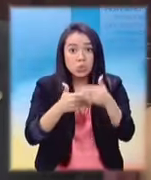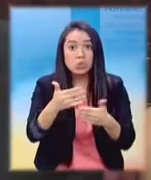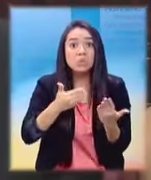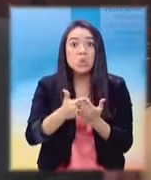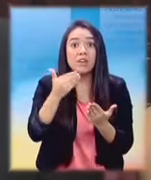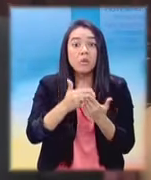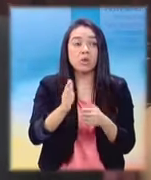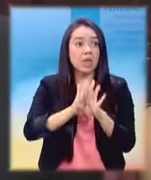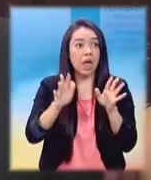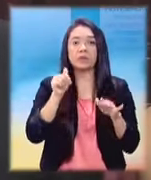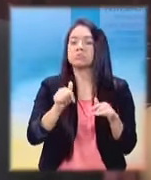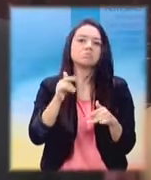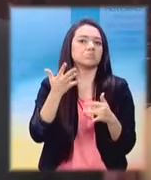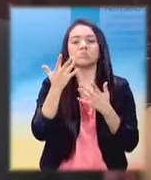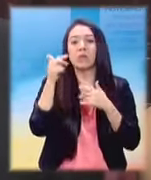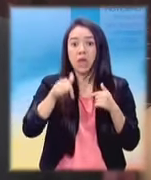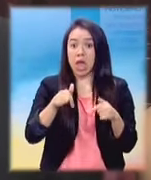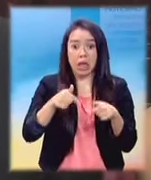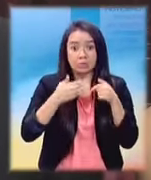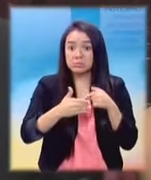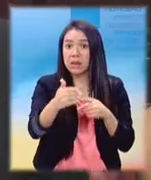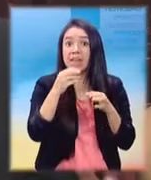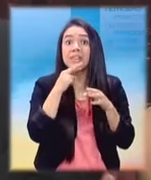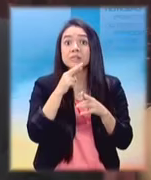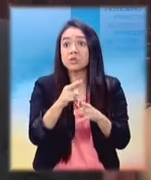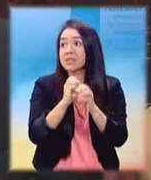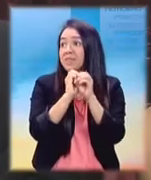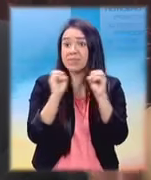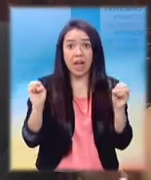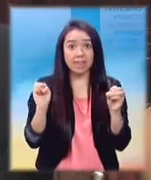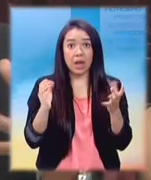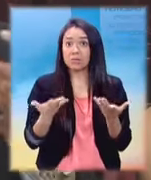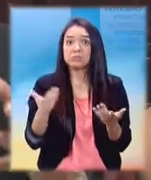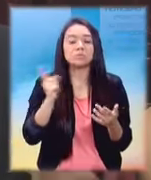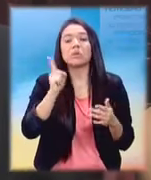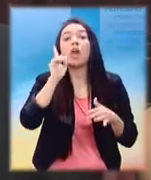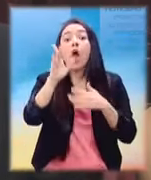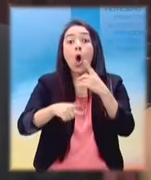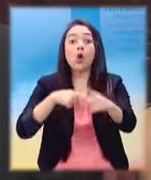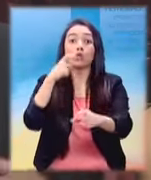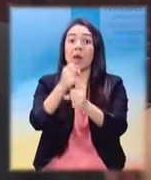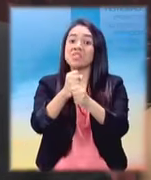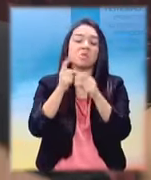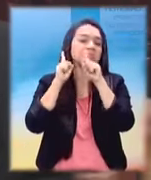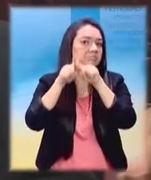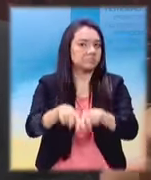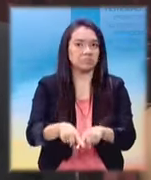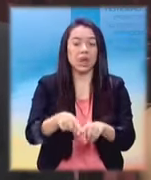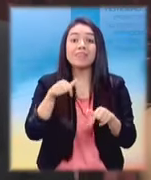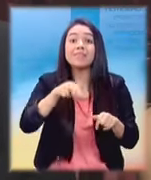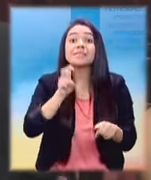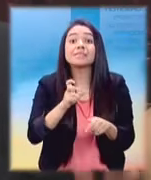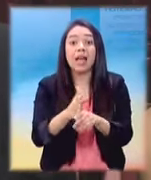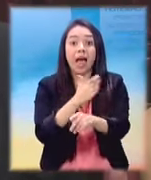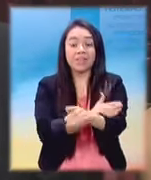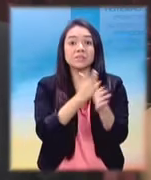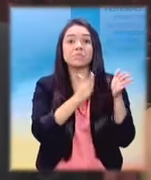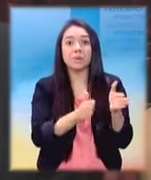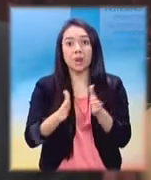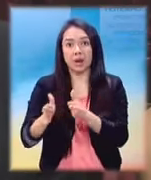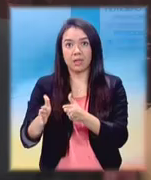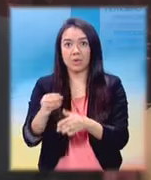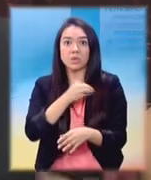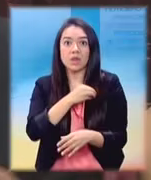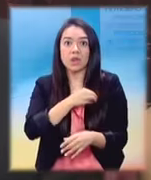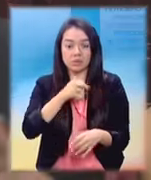poco difícil, porque ya viene siendo un proceso electoral y ya el tema se va a politizar y definitivamente que allí vamos